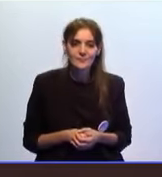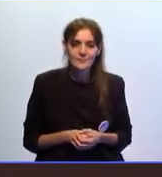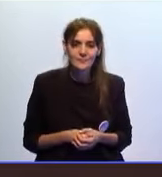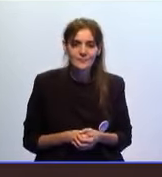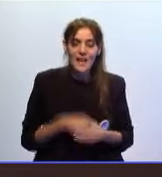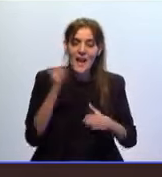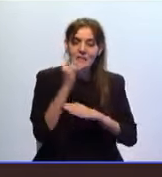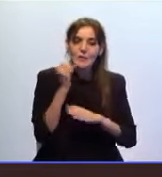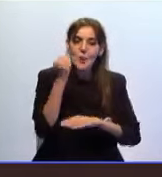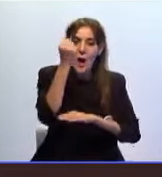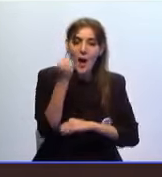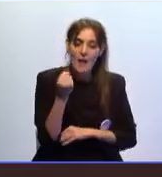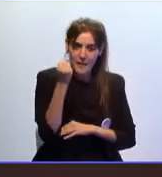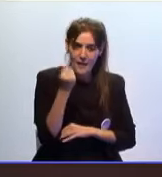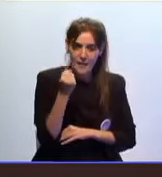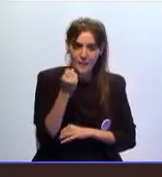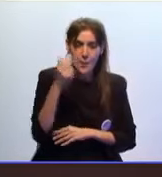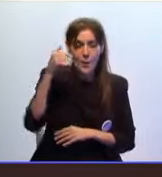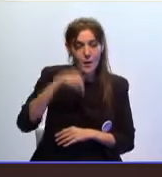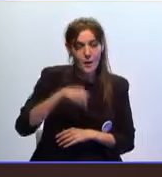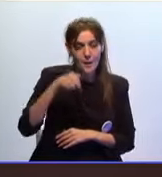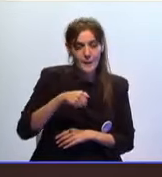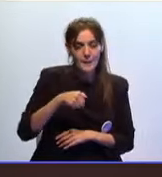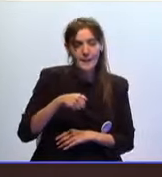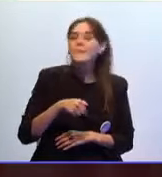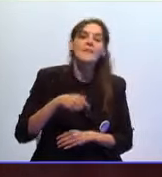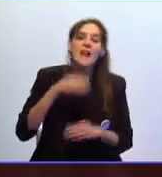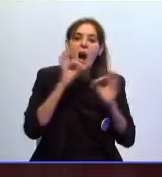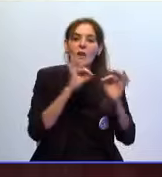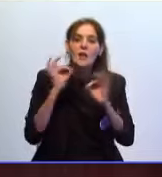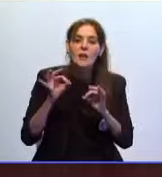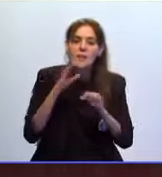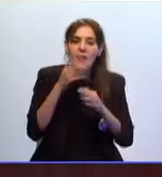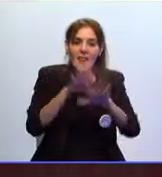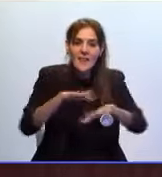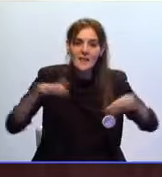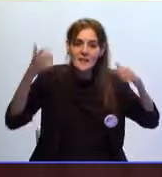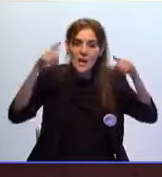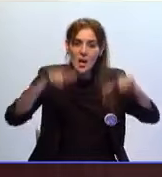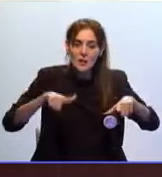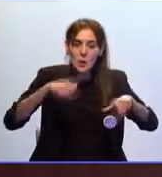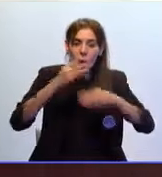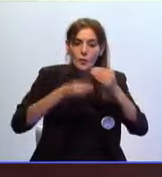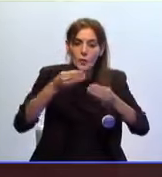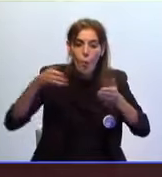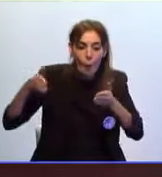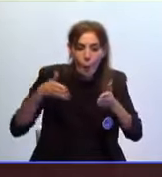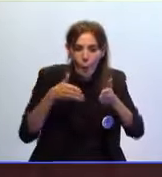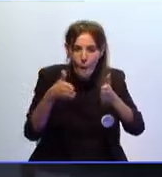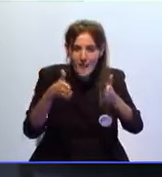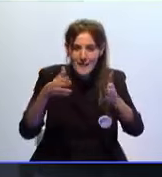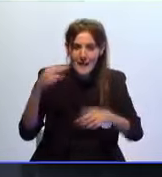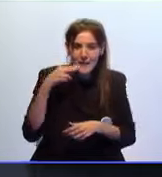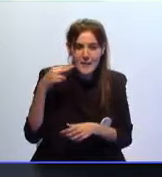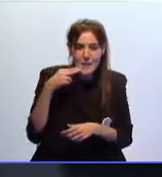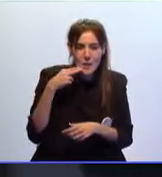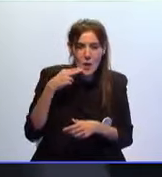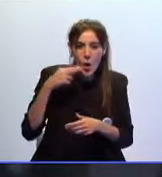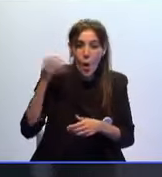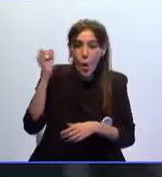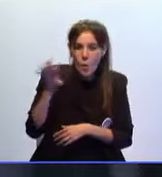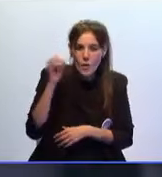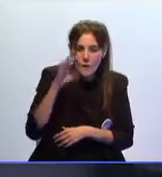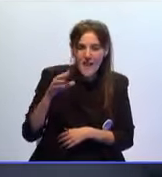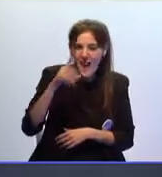el instituto de enseñanza secundaria de Ceuta Avila ha organizado en el salón de actos del centro un pasaje del terror evento que lleva